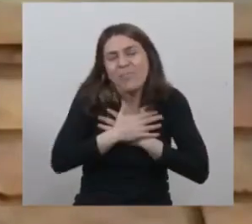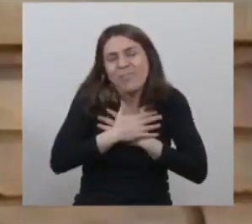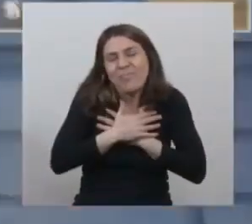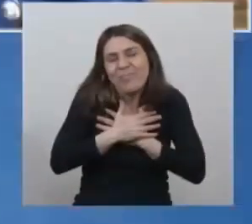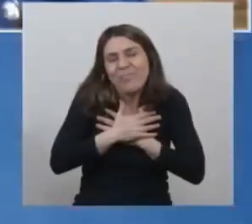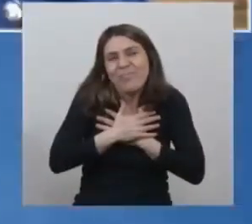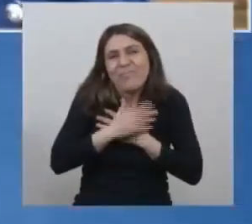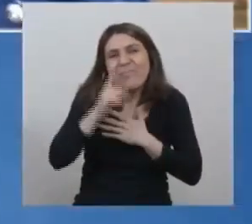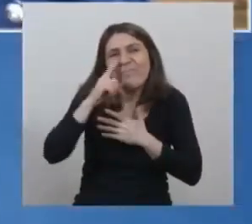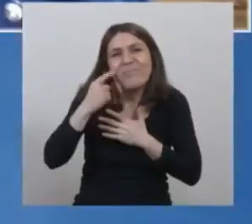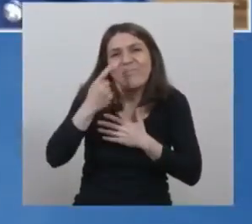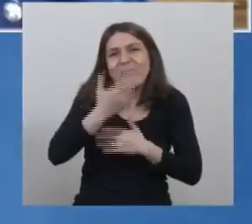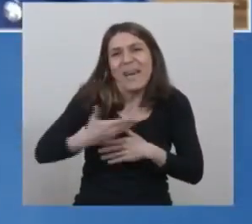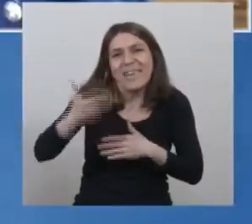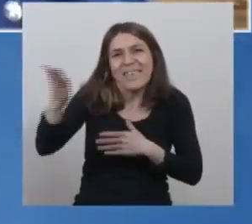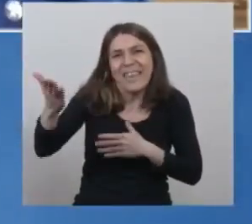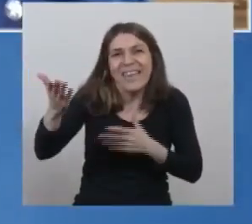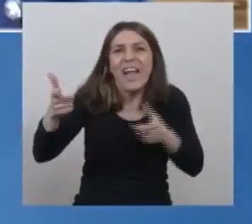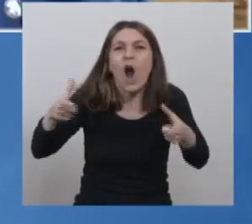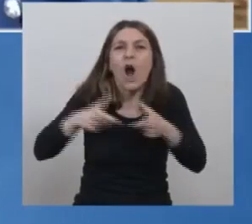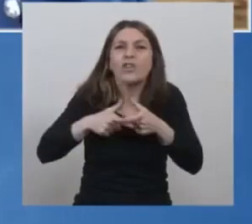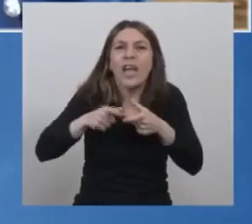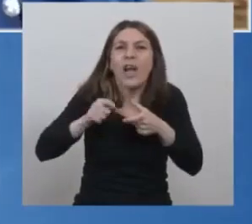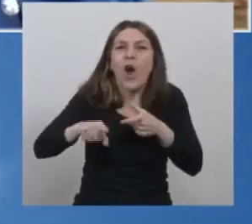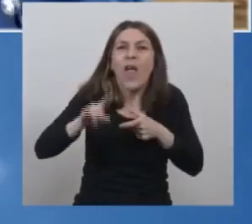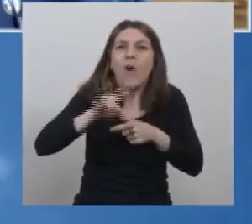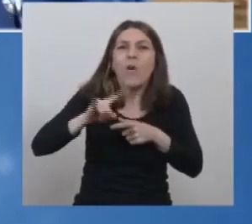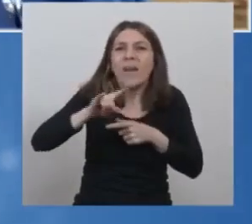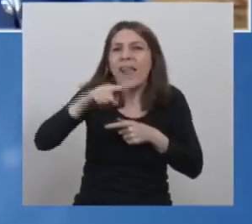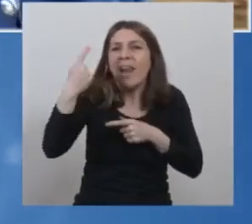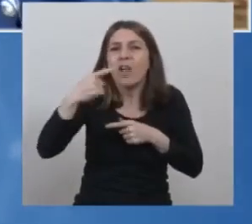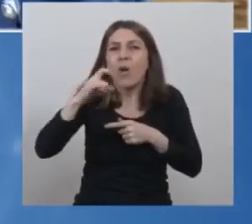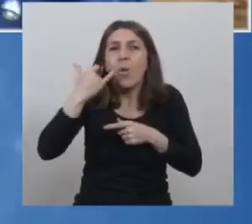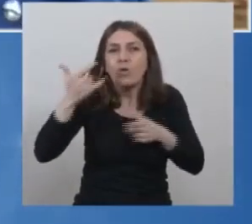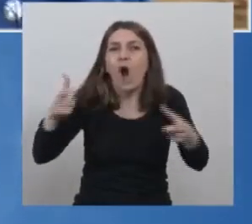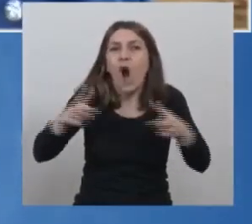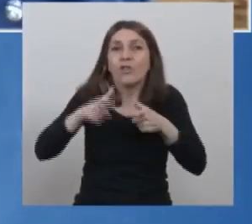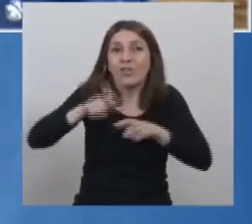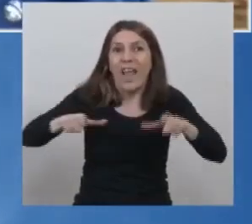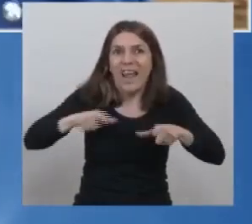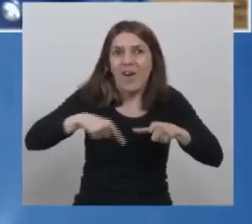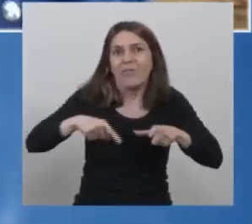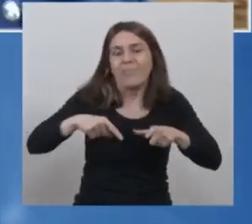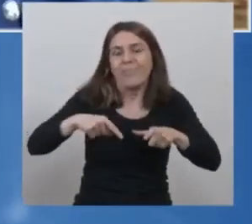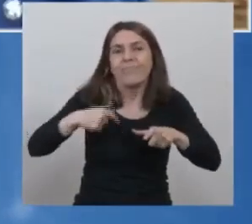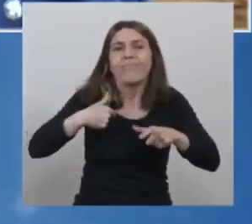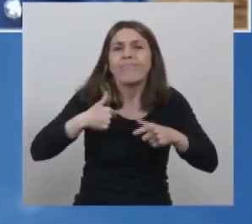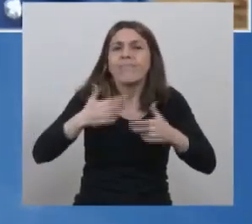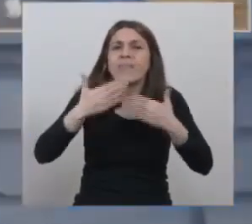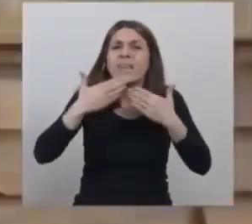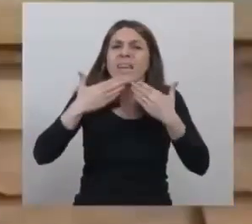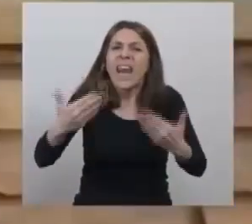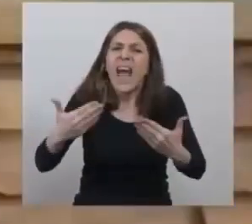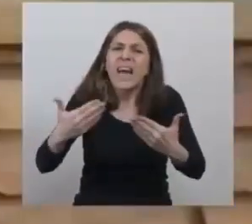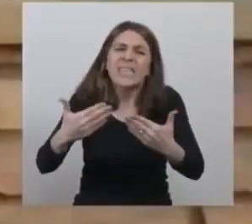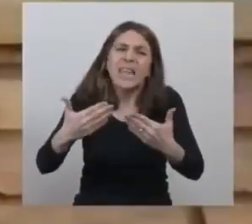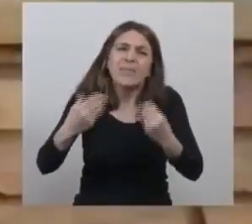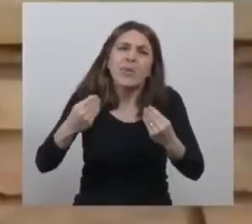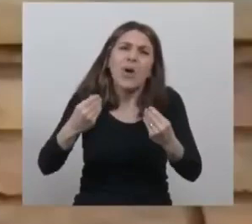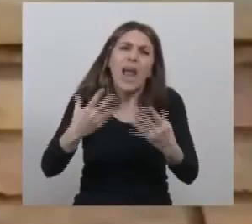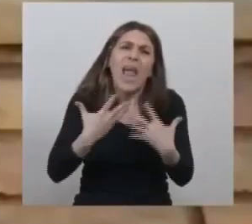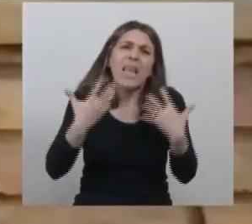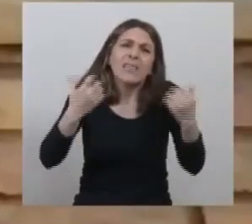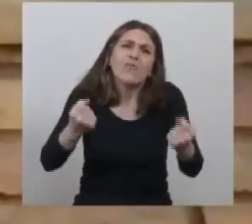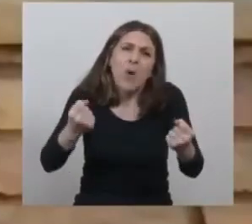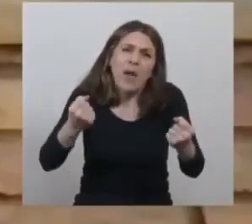Presidente, de todo el Consejo Superior de la Universidad Nacional de Cuyo. Quiero agradecer muchísimo este esfuerzo que se ha hecho, porque nuestro